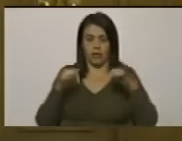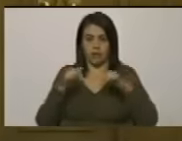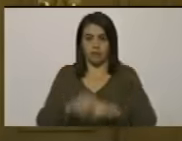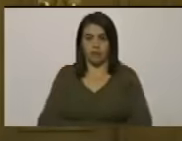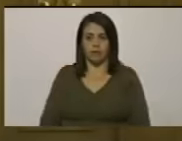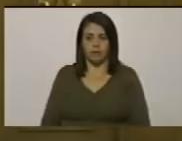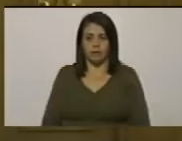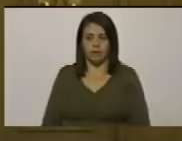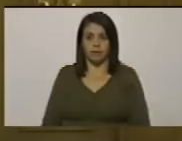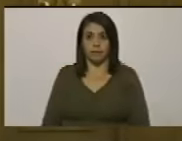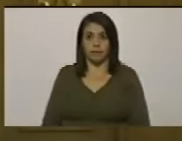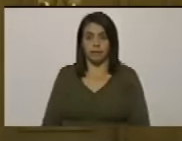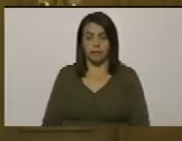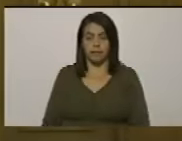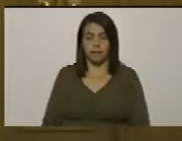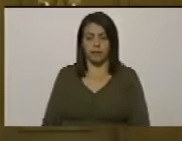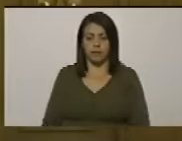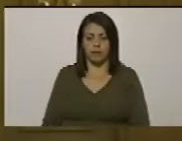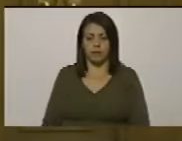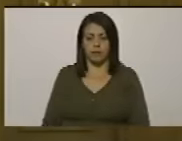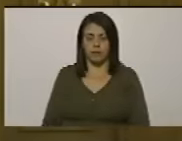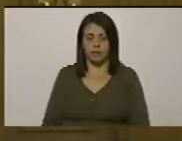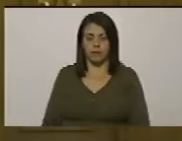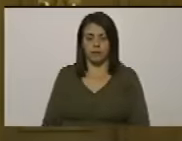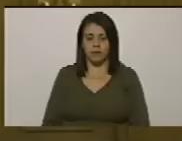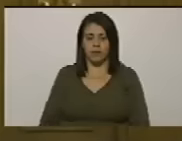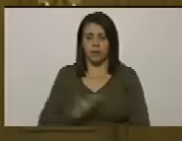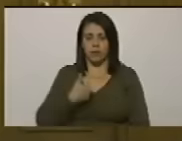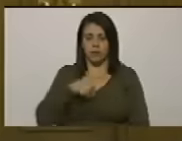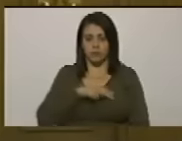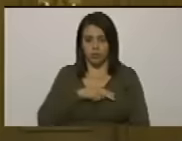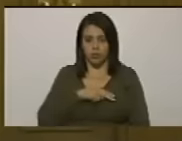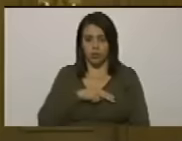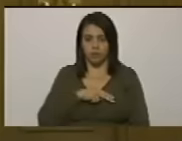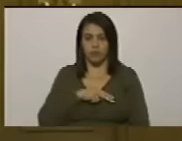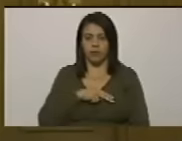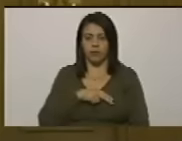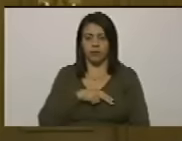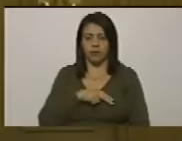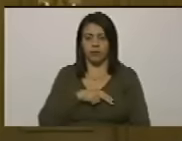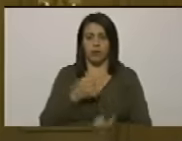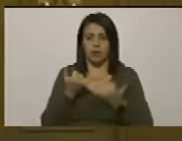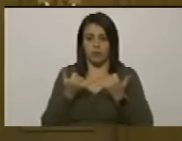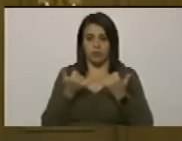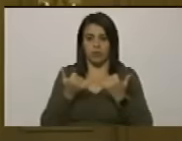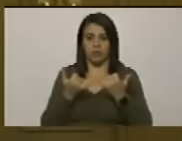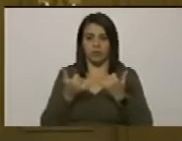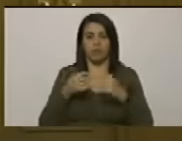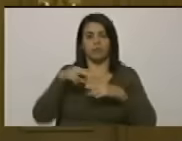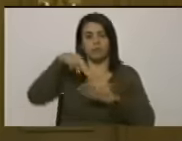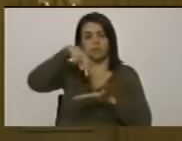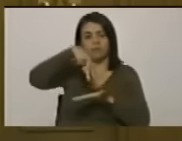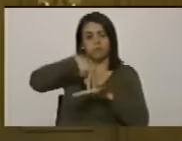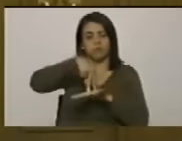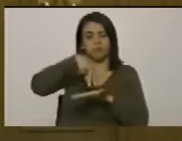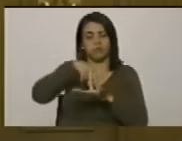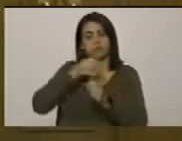y en efecto vamos a hacer uso de la tribuna de oradores